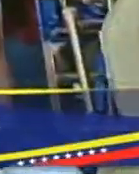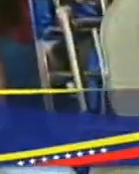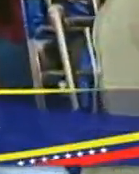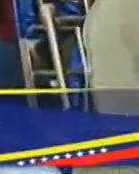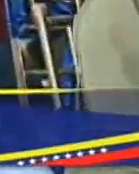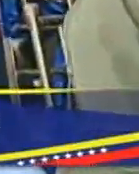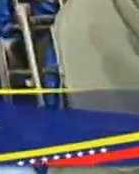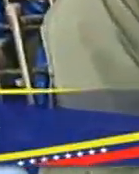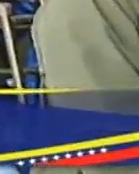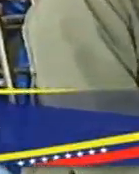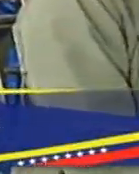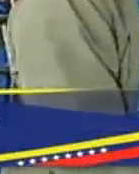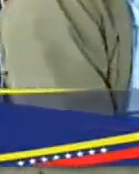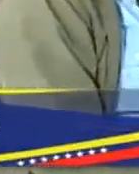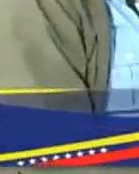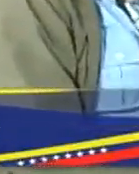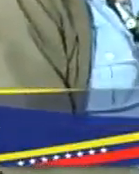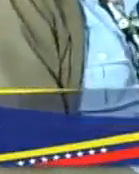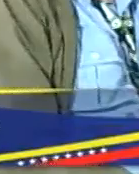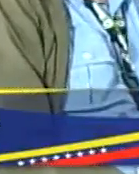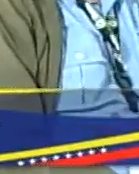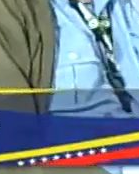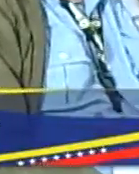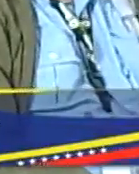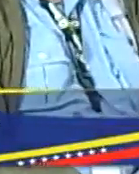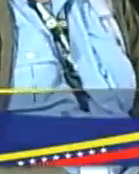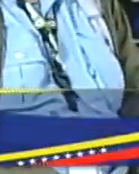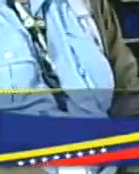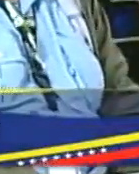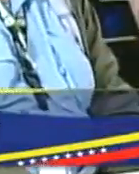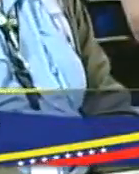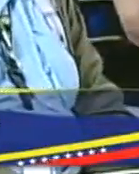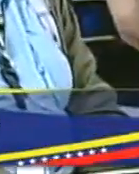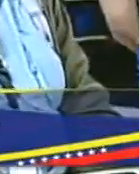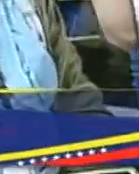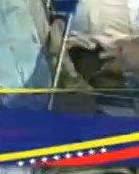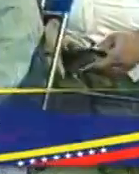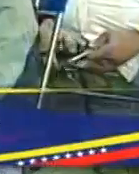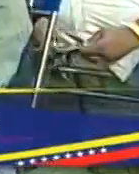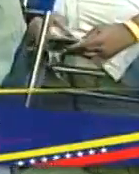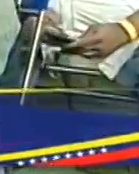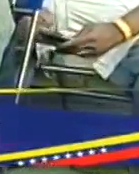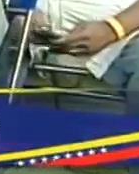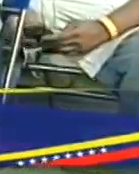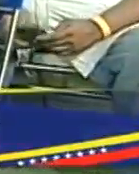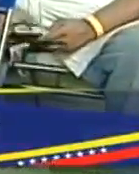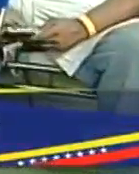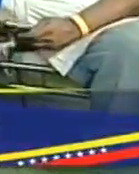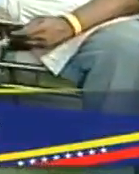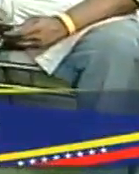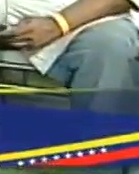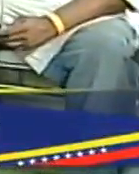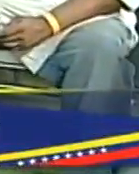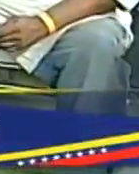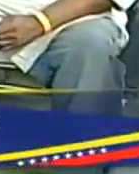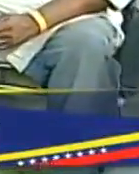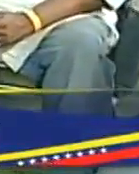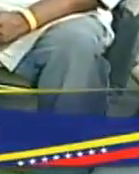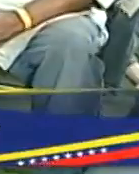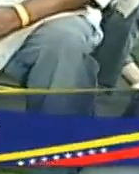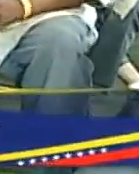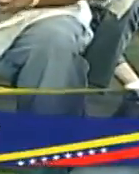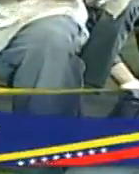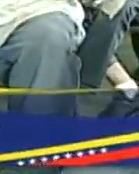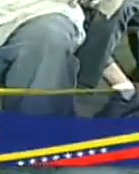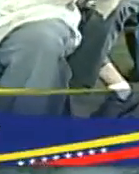para el pueblo venezolano. Igualmente, se suscribe en el reimpulso de las líneas estratégicas del Ministerio del Poder